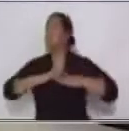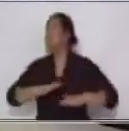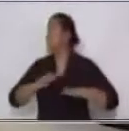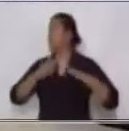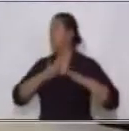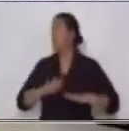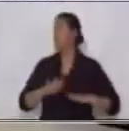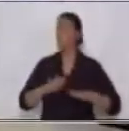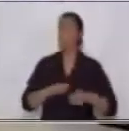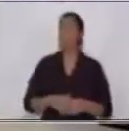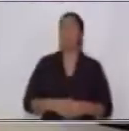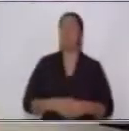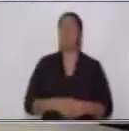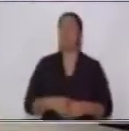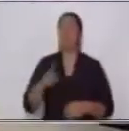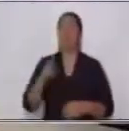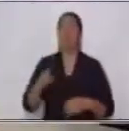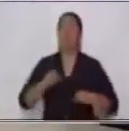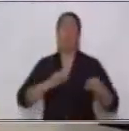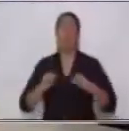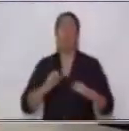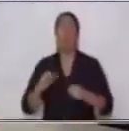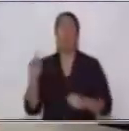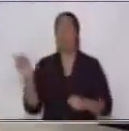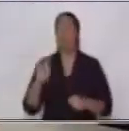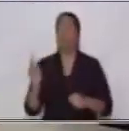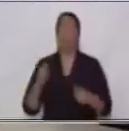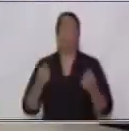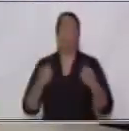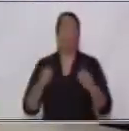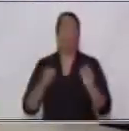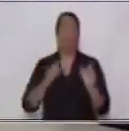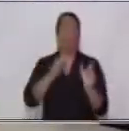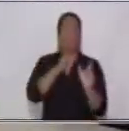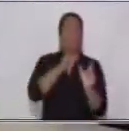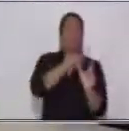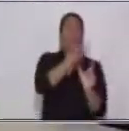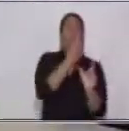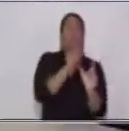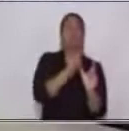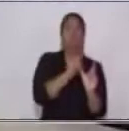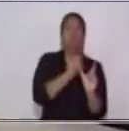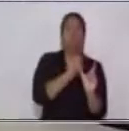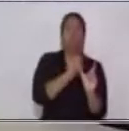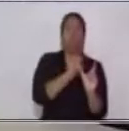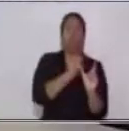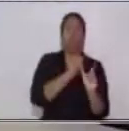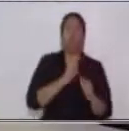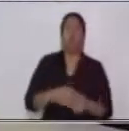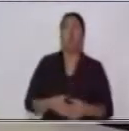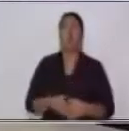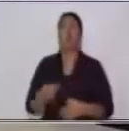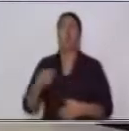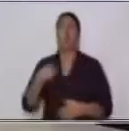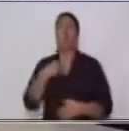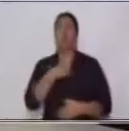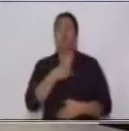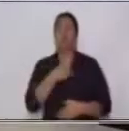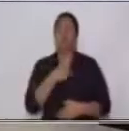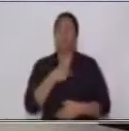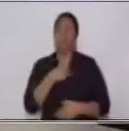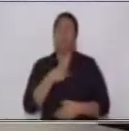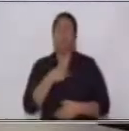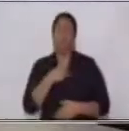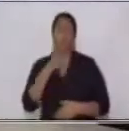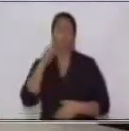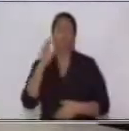la acción no la realiza directamente el sujeto sino que quien realiza la acción lo vamos a encontrar analizando